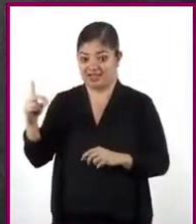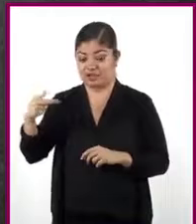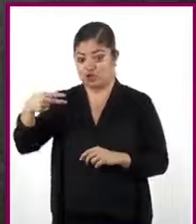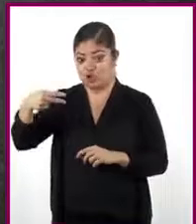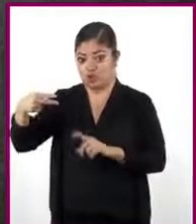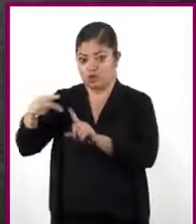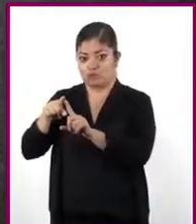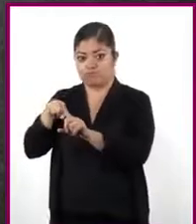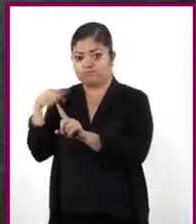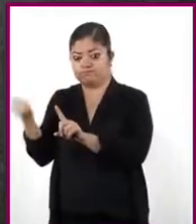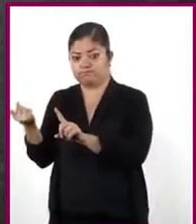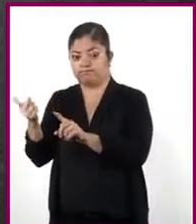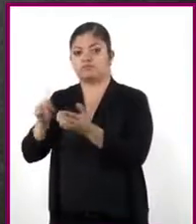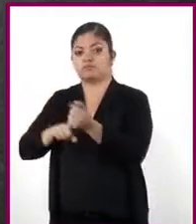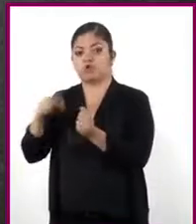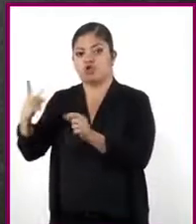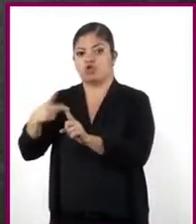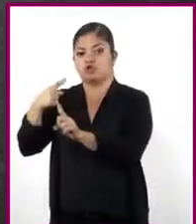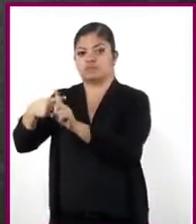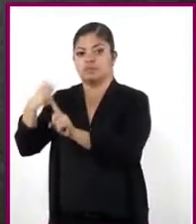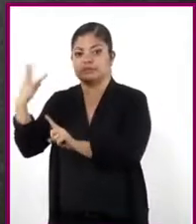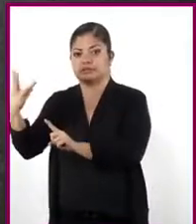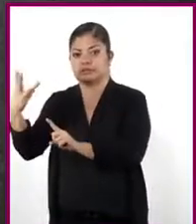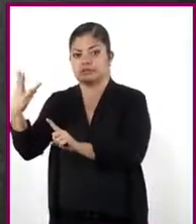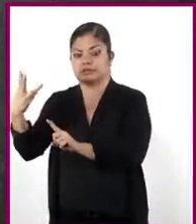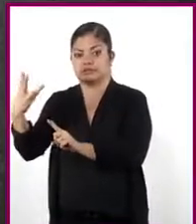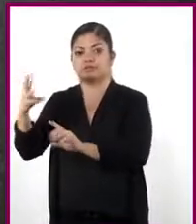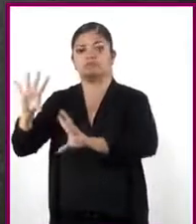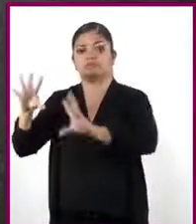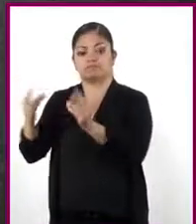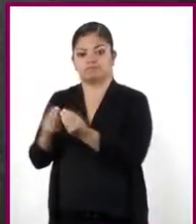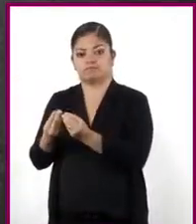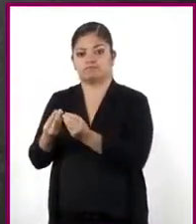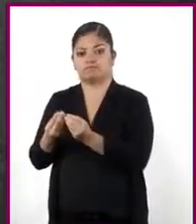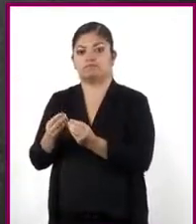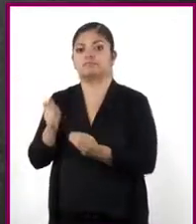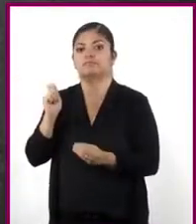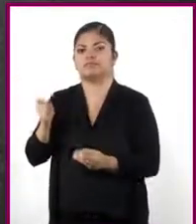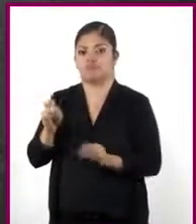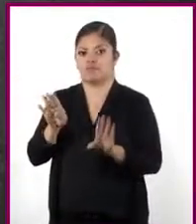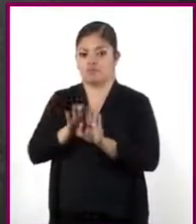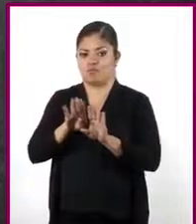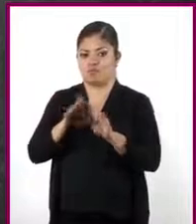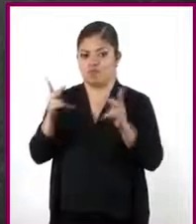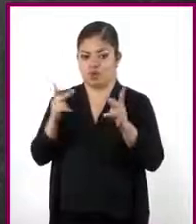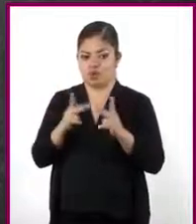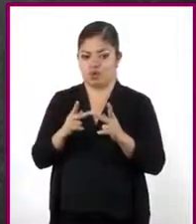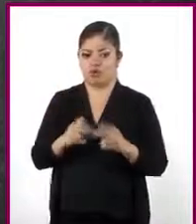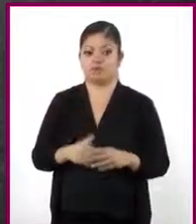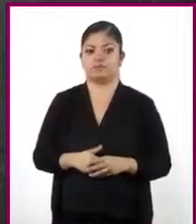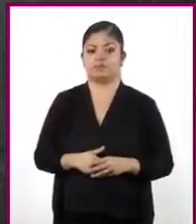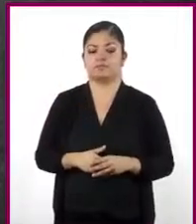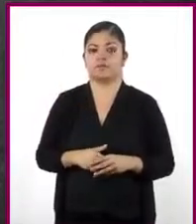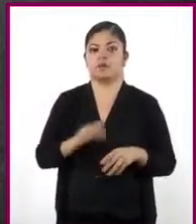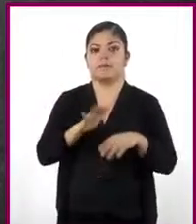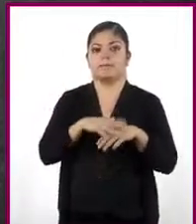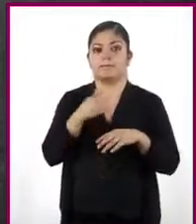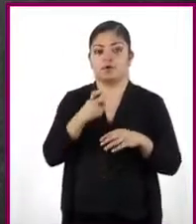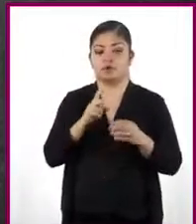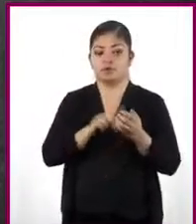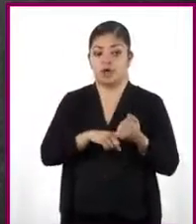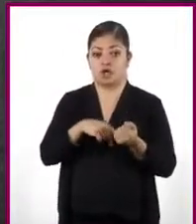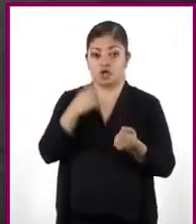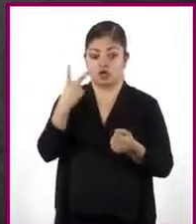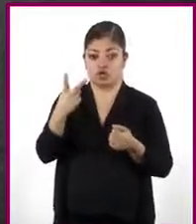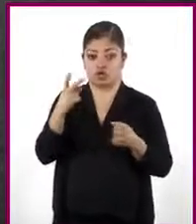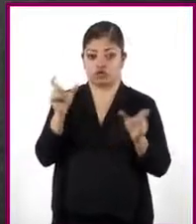igual, sumamos el 2 con el 3. Y así obtenemos dos expresiones iguales. Por lo tanto, las dos